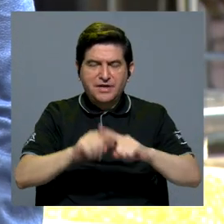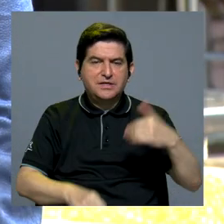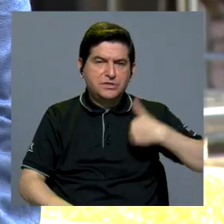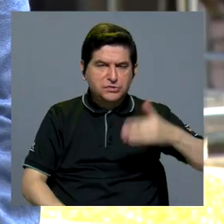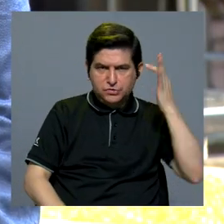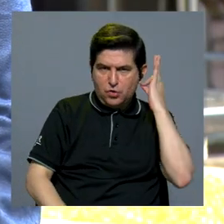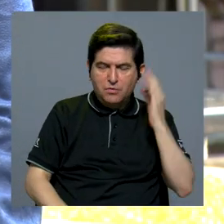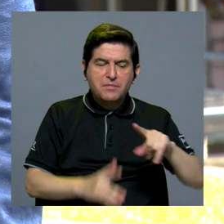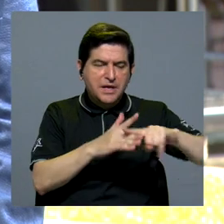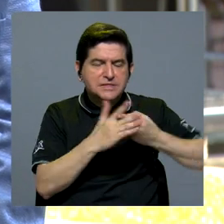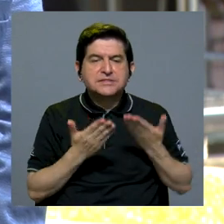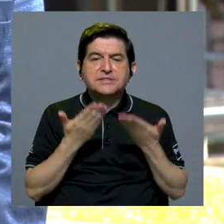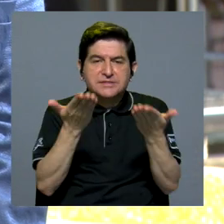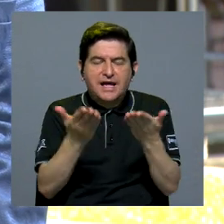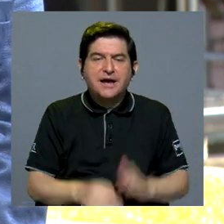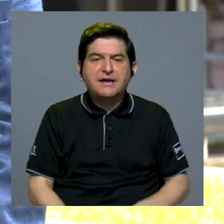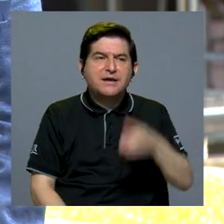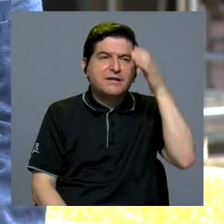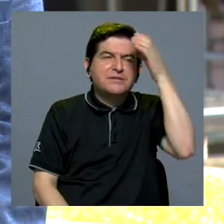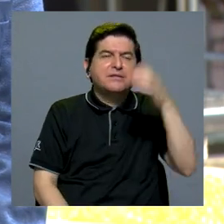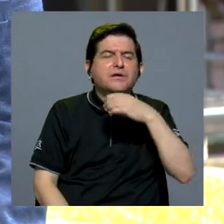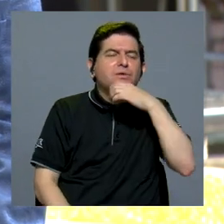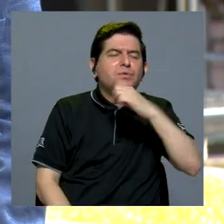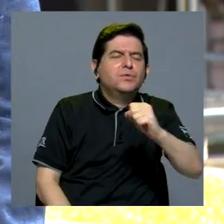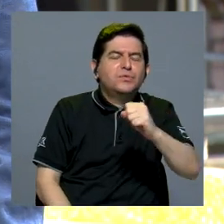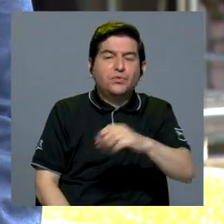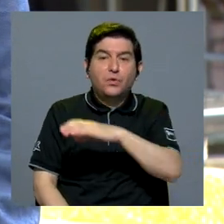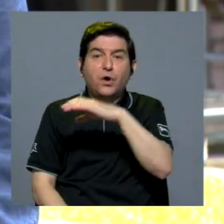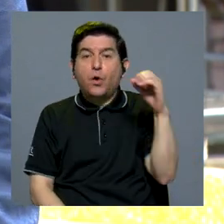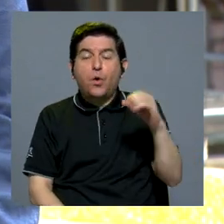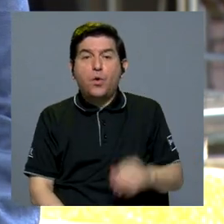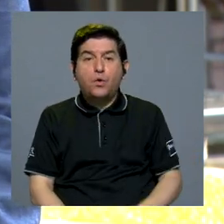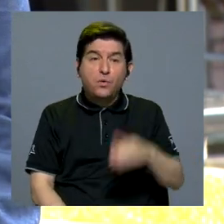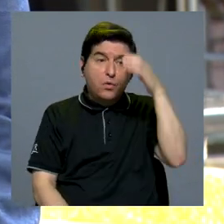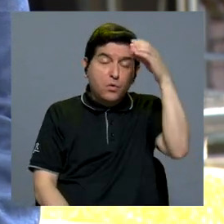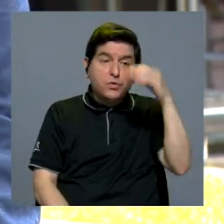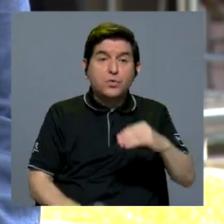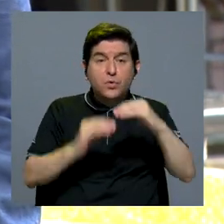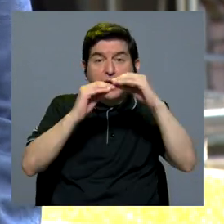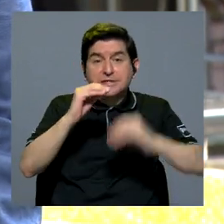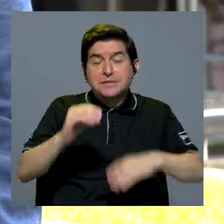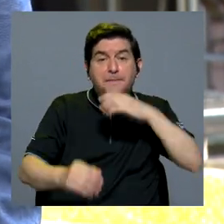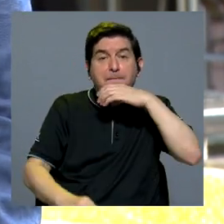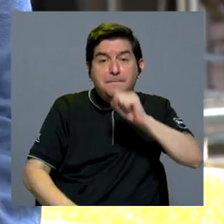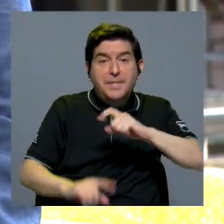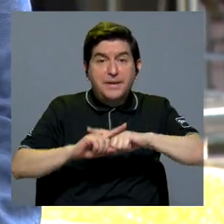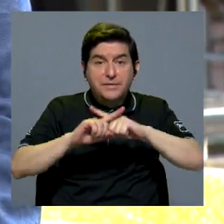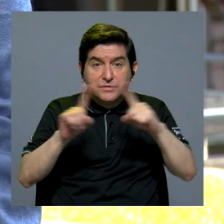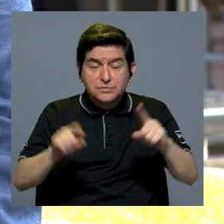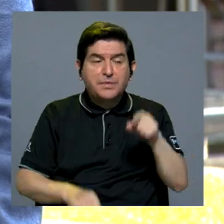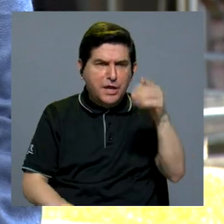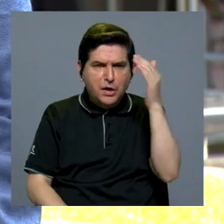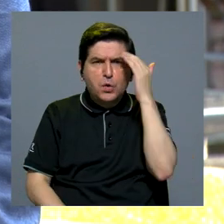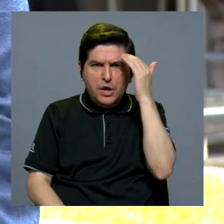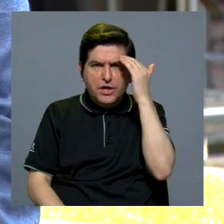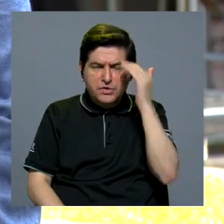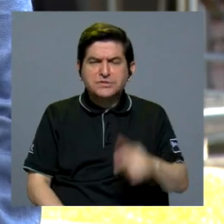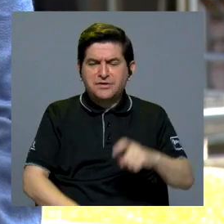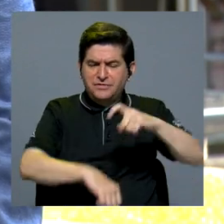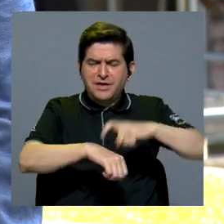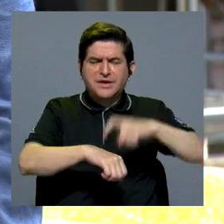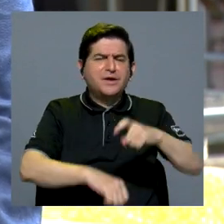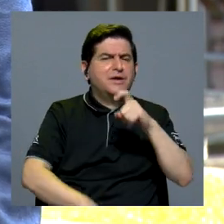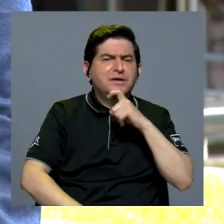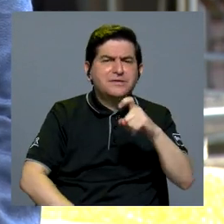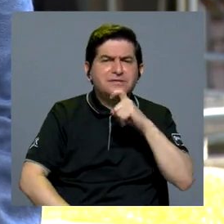dar instrumentos que procedan de culturas antiguas o culturas menos antiguas que han sabido en momentos